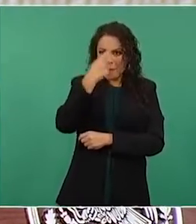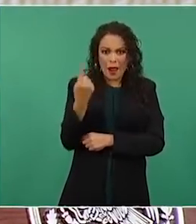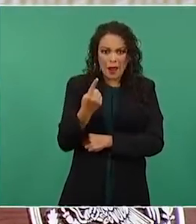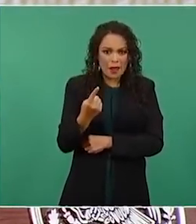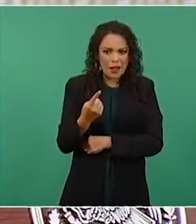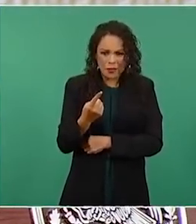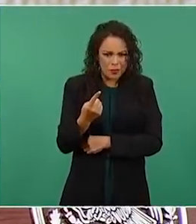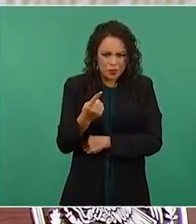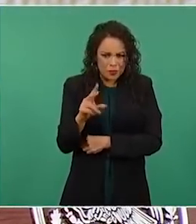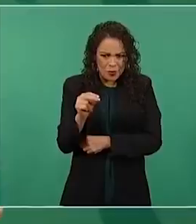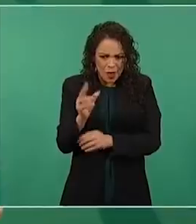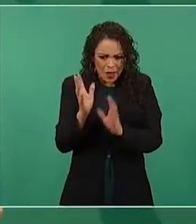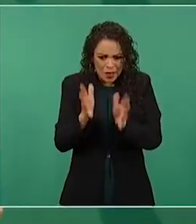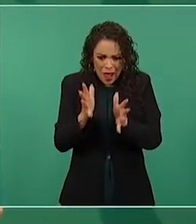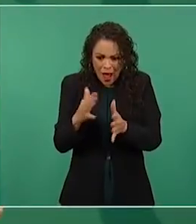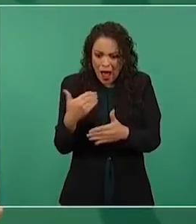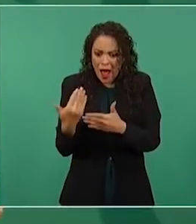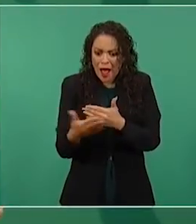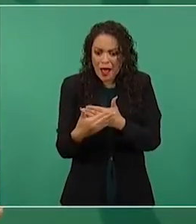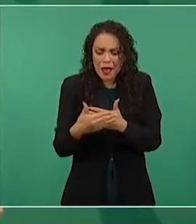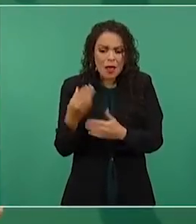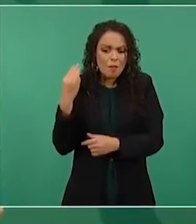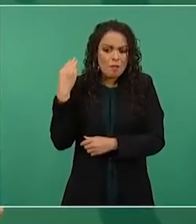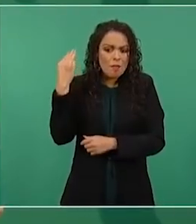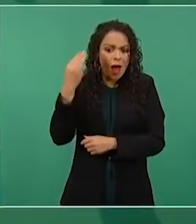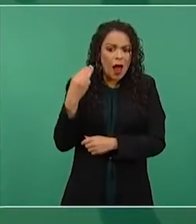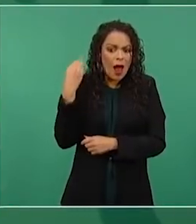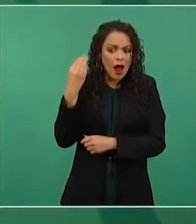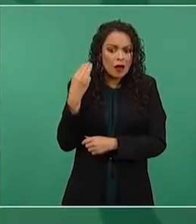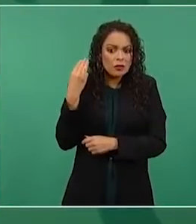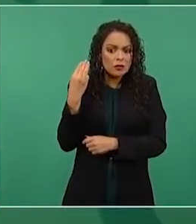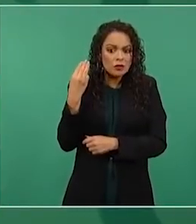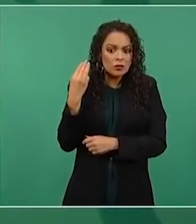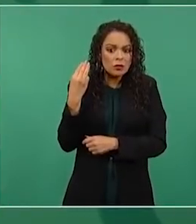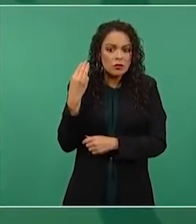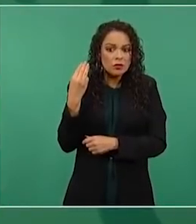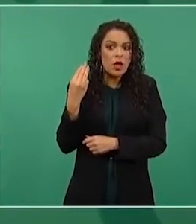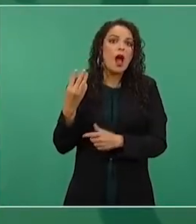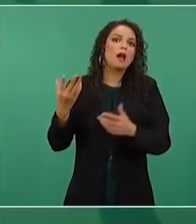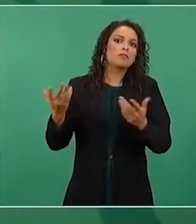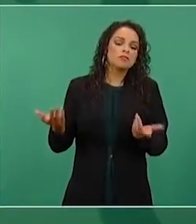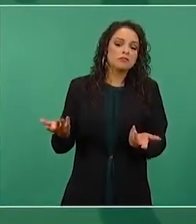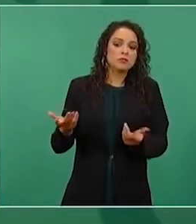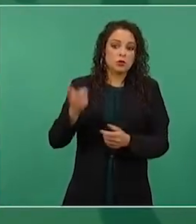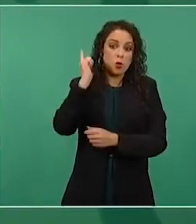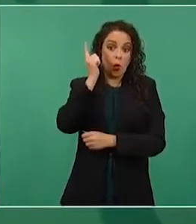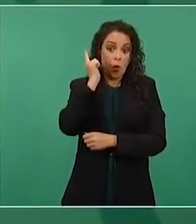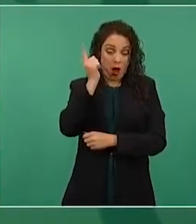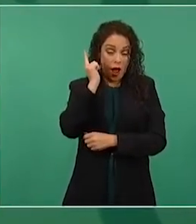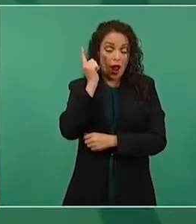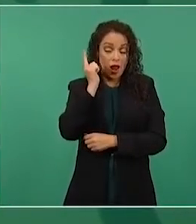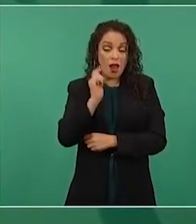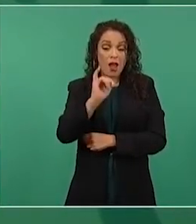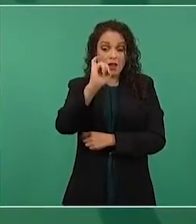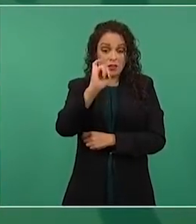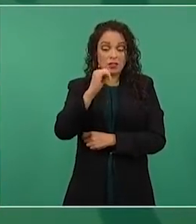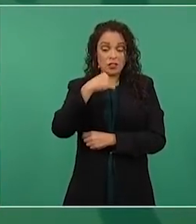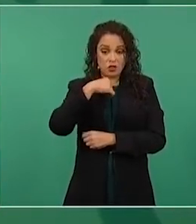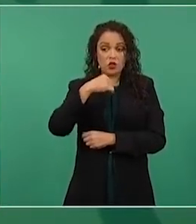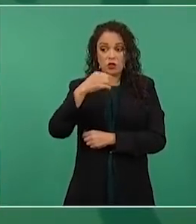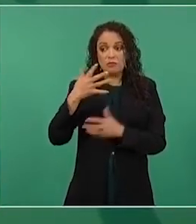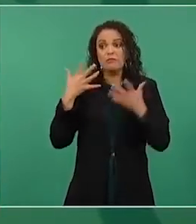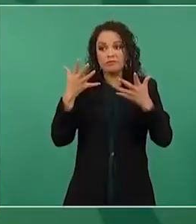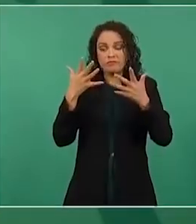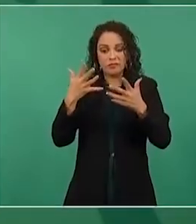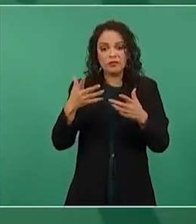marzo. Entonces, yo espero que sí se llegue al 40 por ciento de participación para que